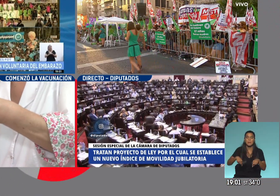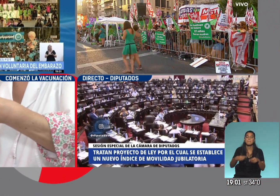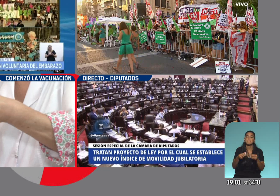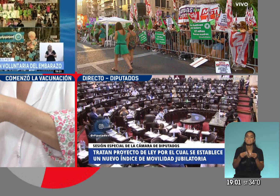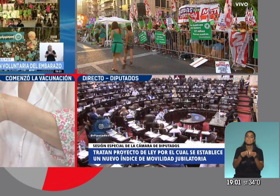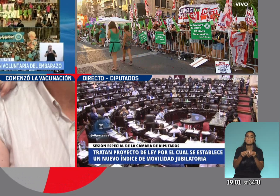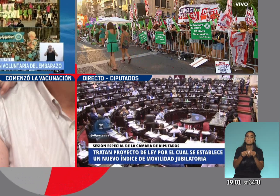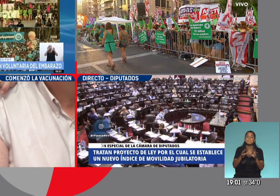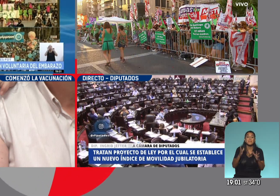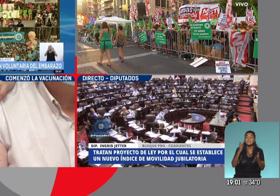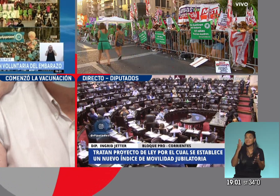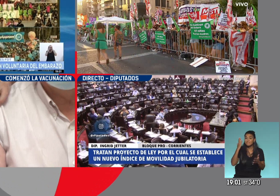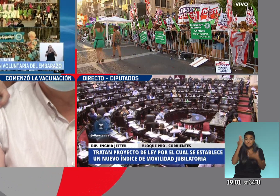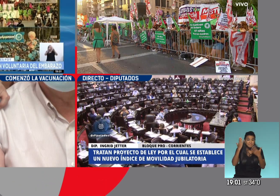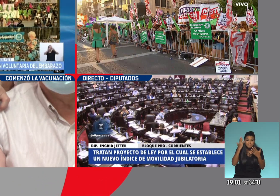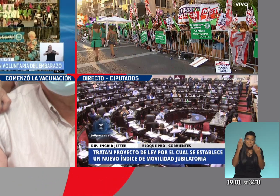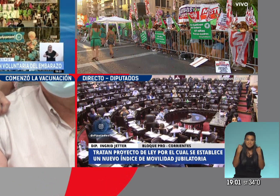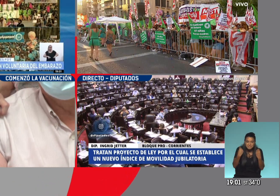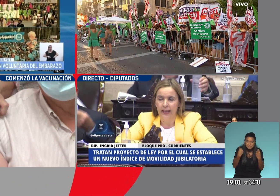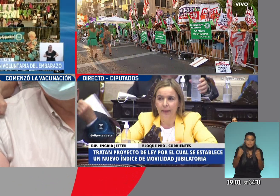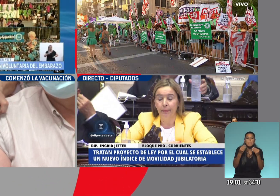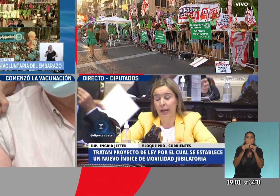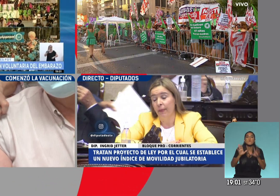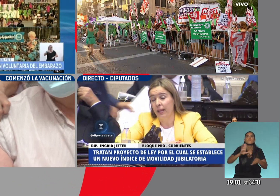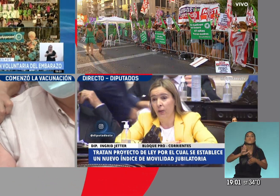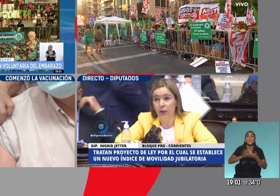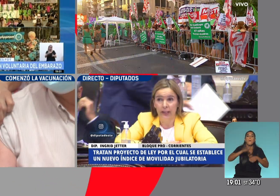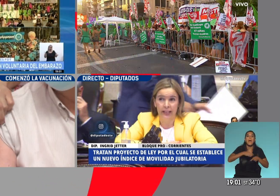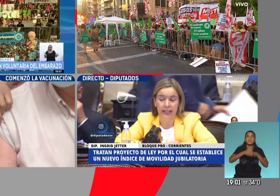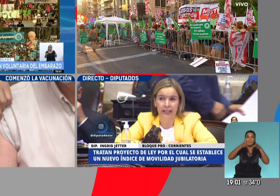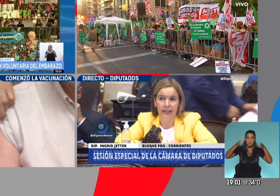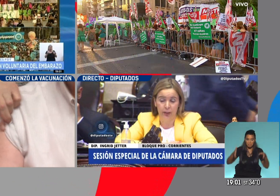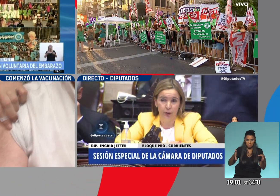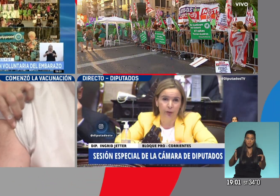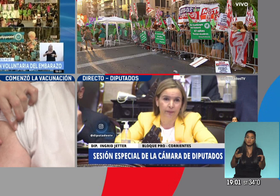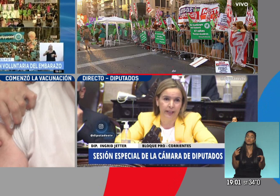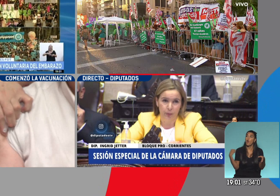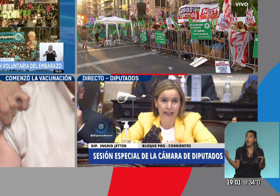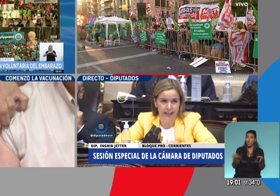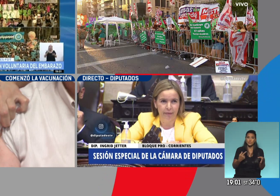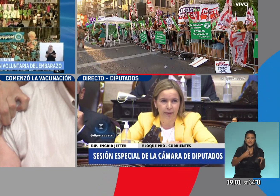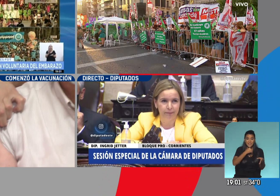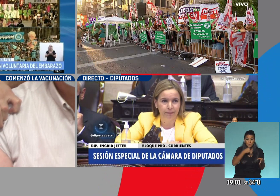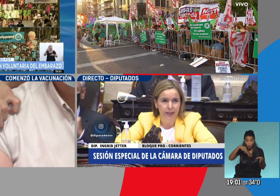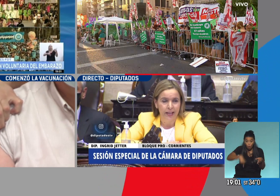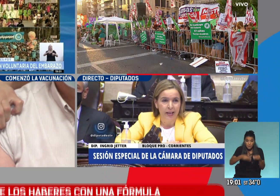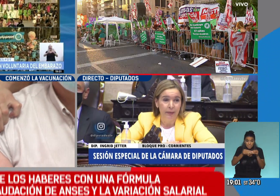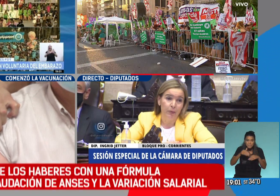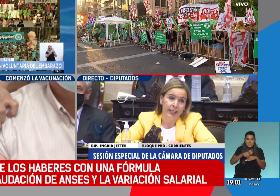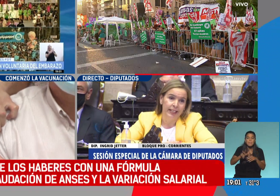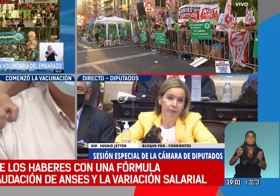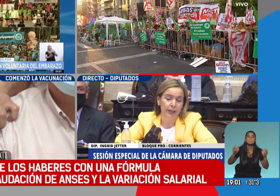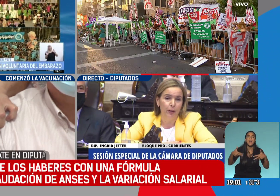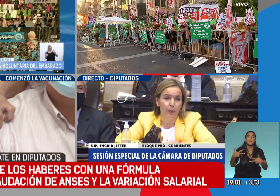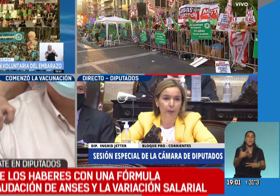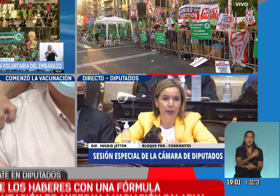comienzo de la ilusión, para el comienzo de la nueva era, por lo menos, lo que todos queremos. El inicio hoy del operativo de